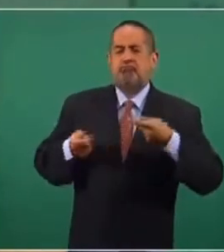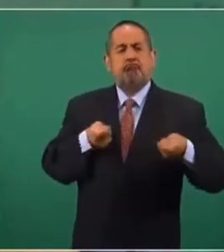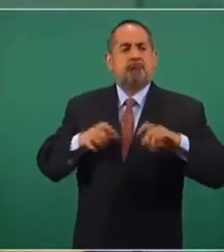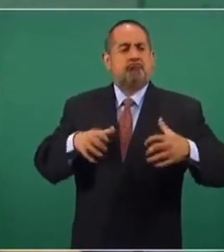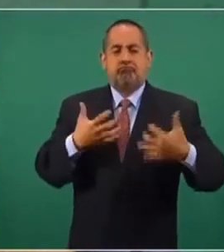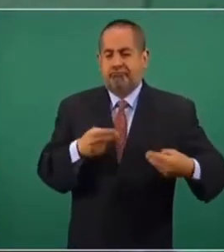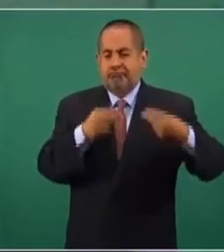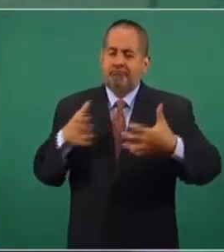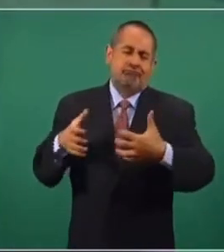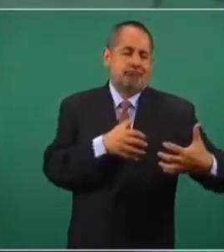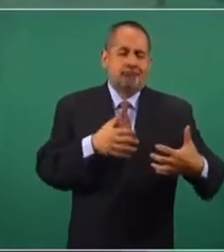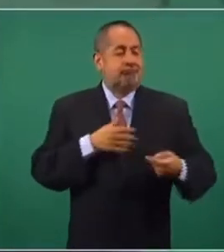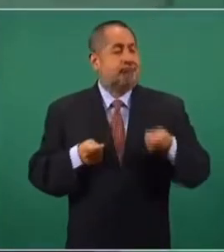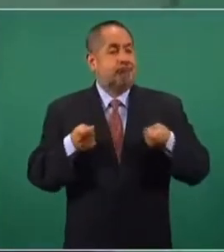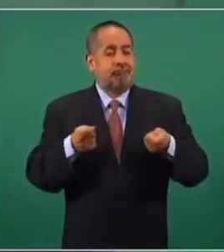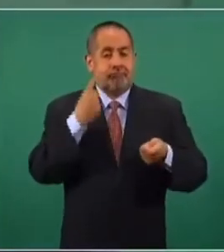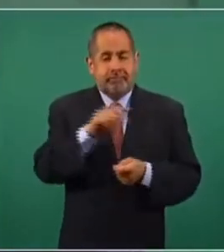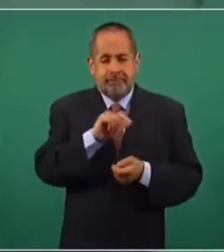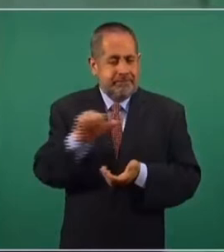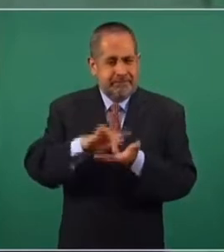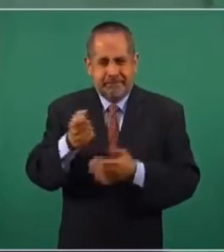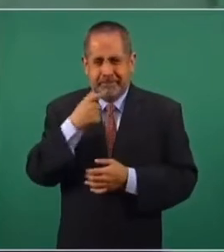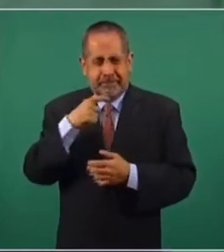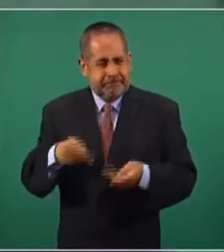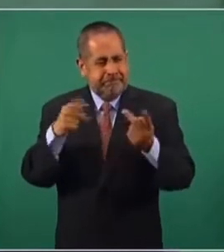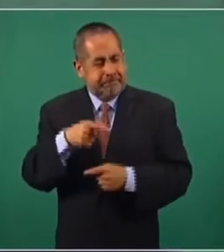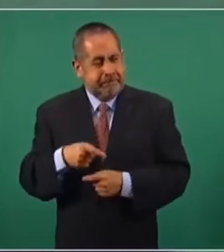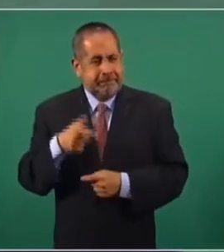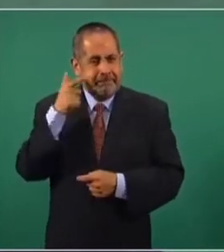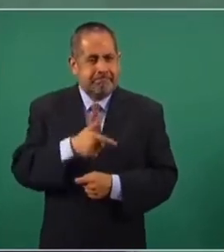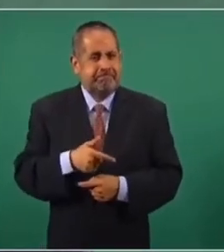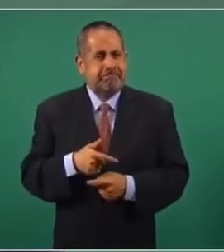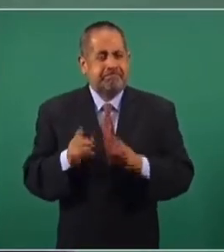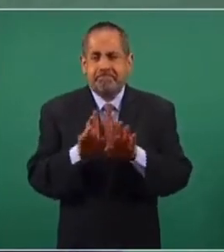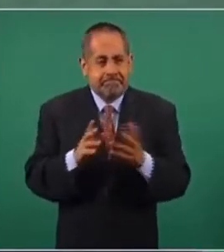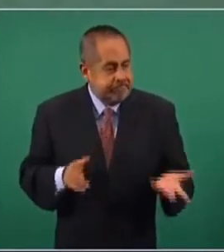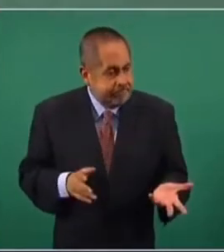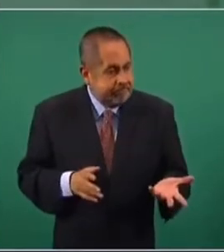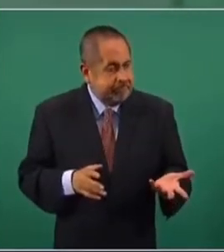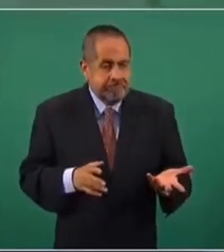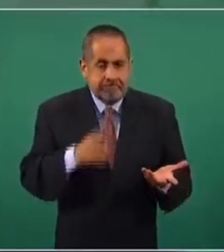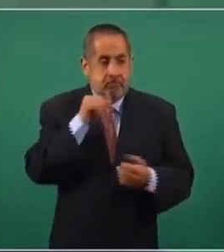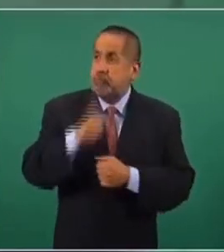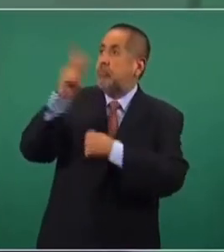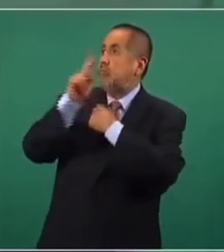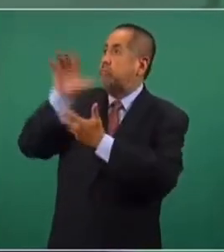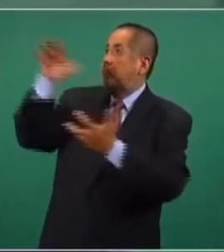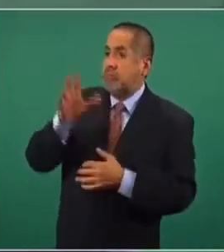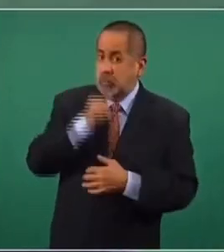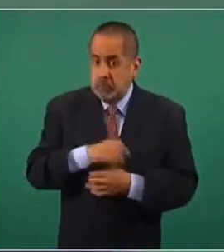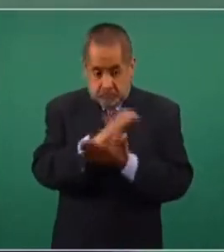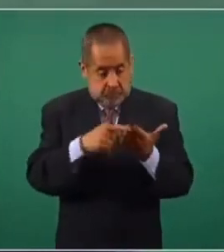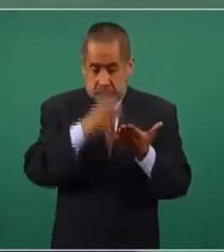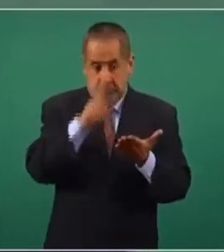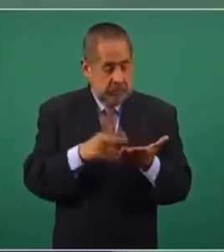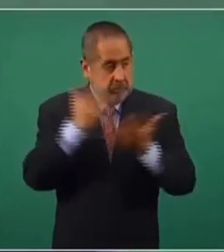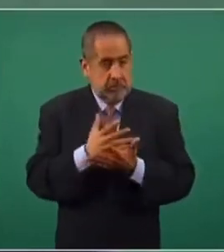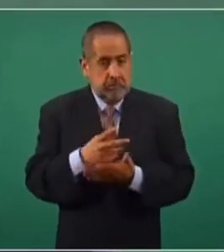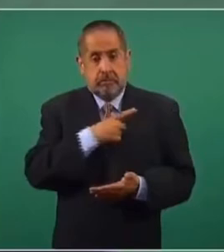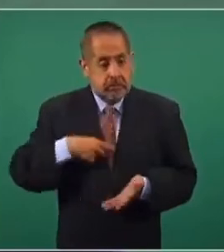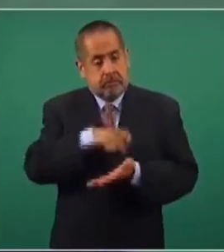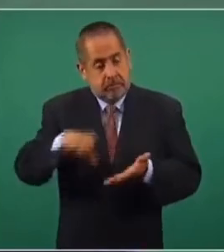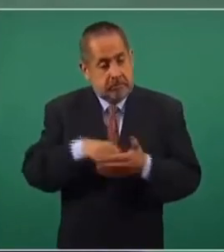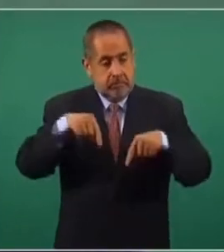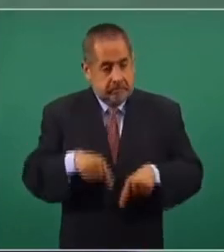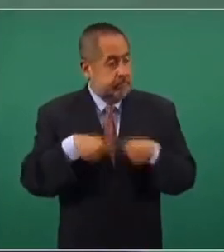estas empresas de todo lo relacionado con la venta de los medicamentos. No se podían importar medicamentos. Todo se tenía que